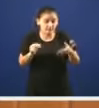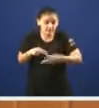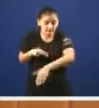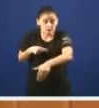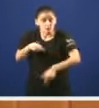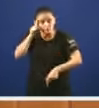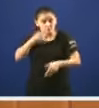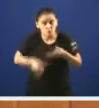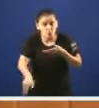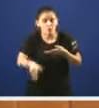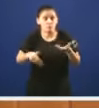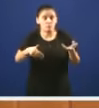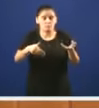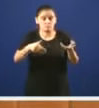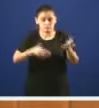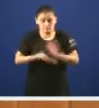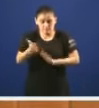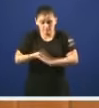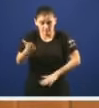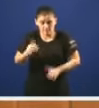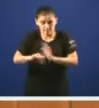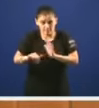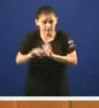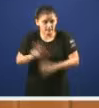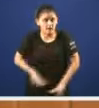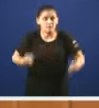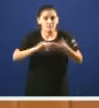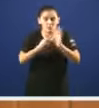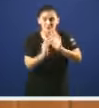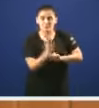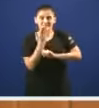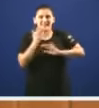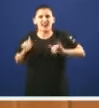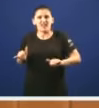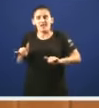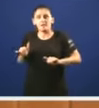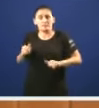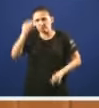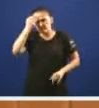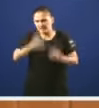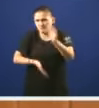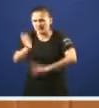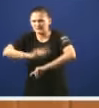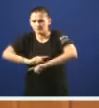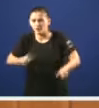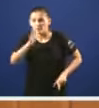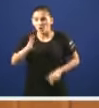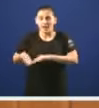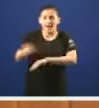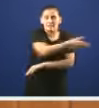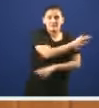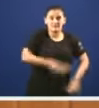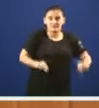canto pero estaremos uns meses da fin da legislatura ese proxecto non entrou e non ten visos de facelo porque antes de que rematase que